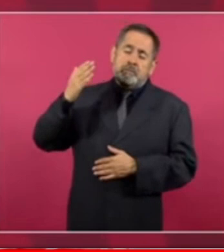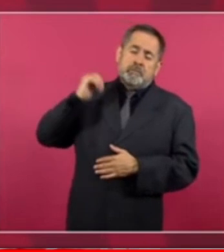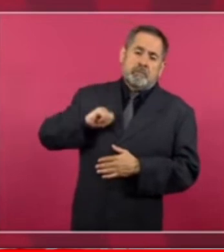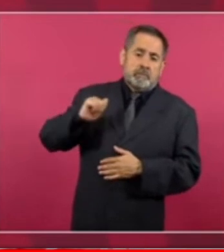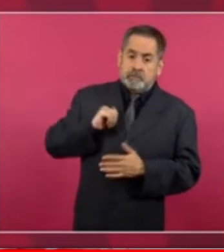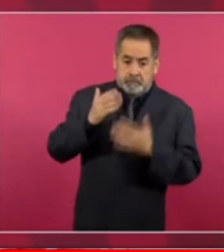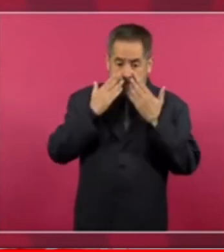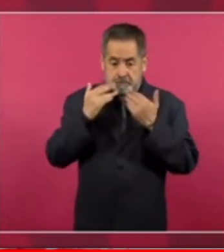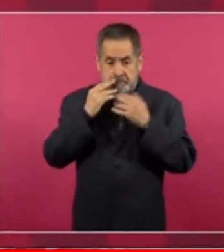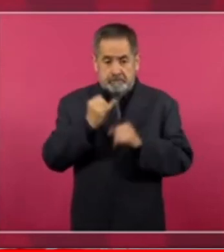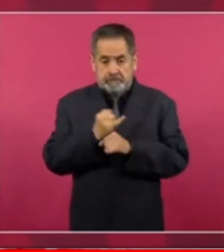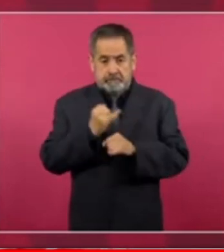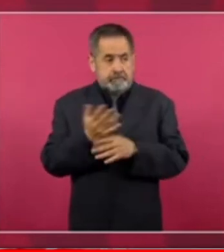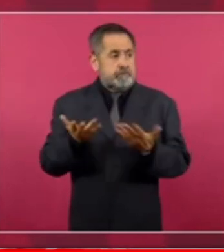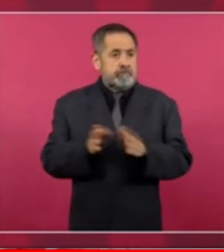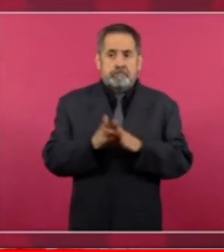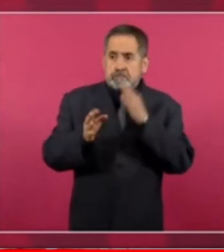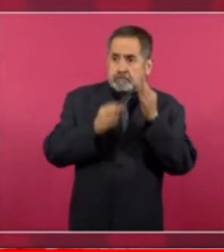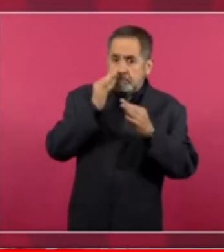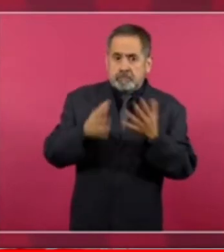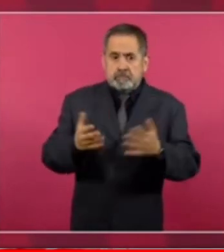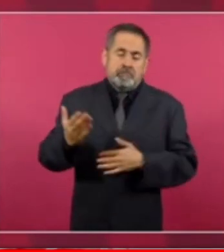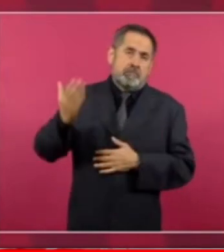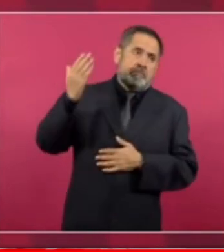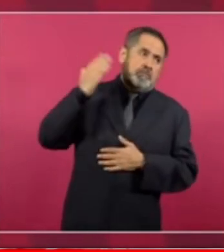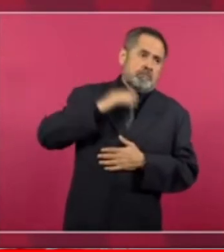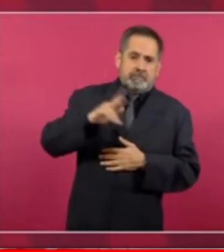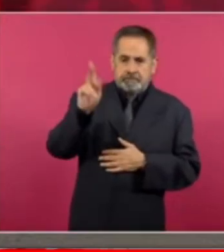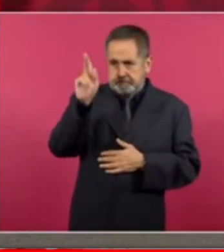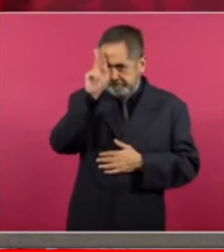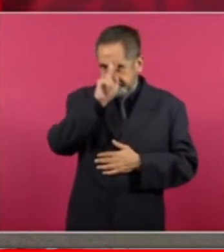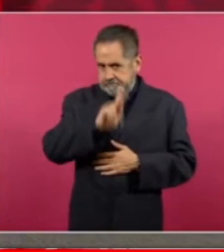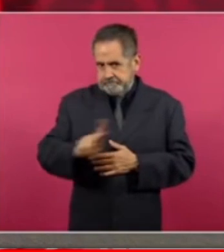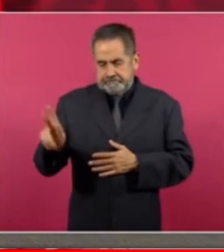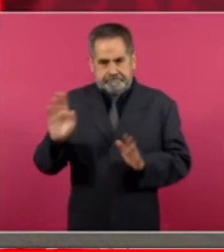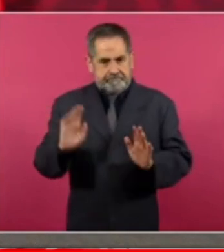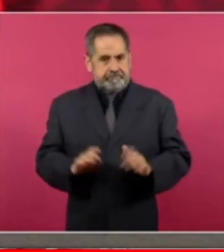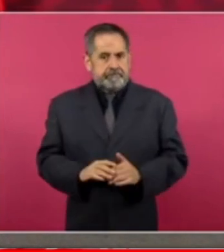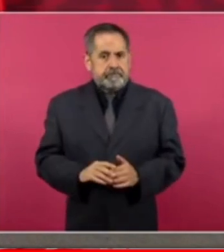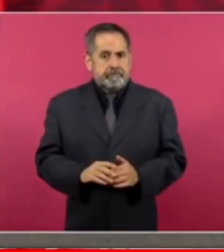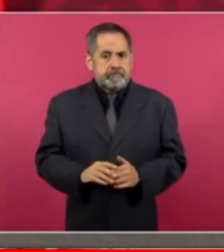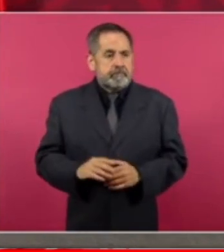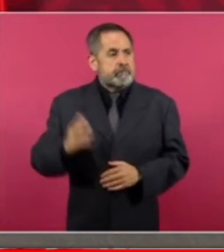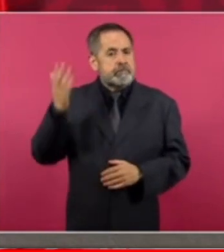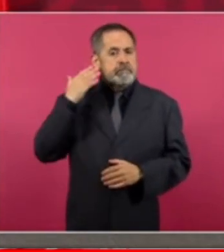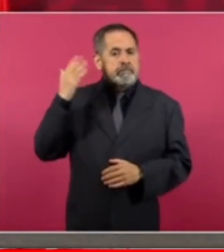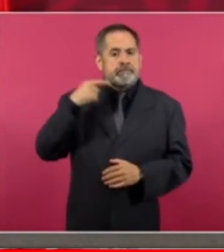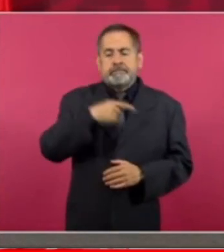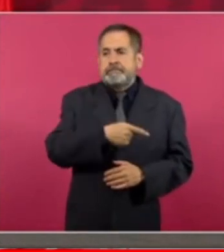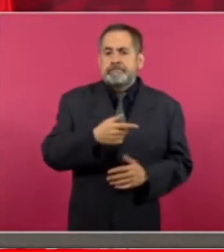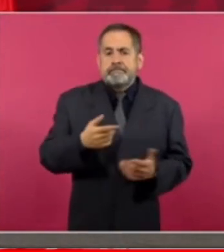informarnos por eso los mexicanos están mejor informados la